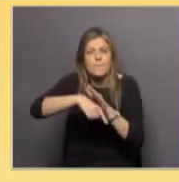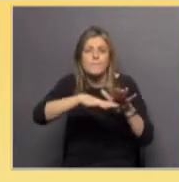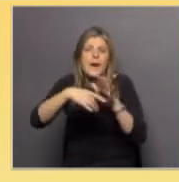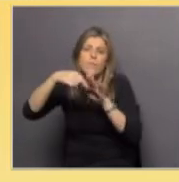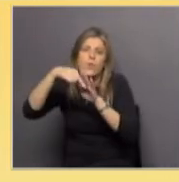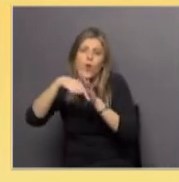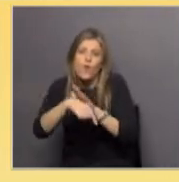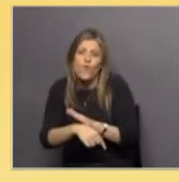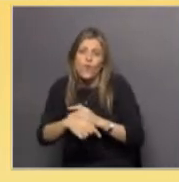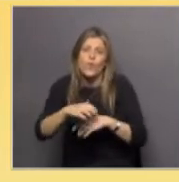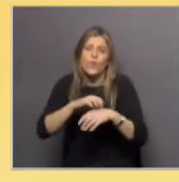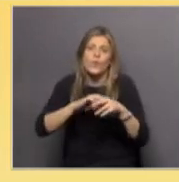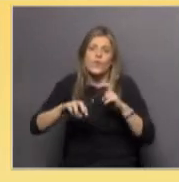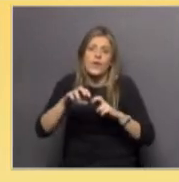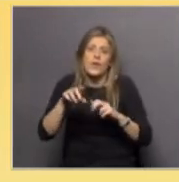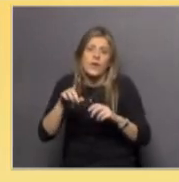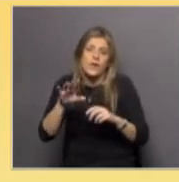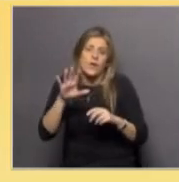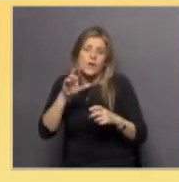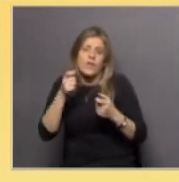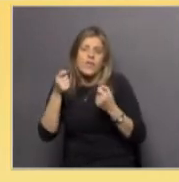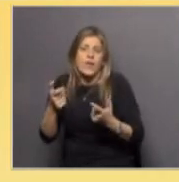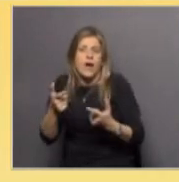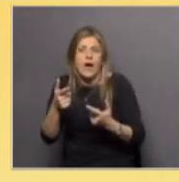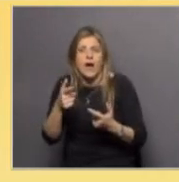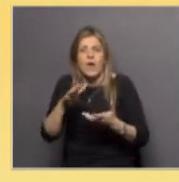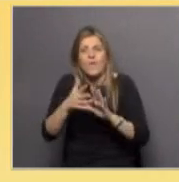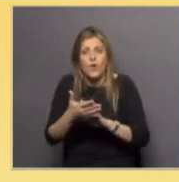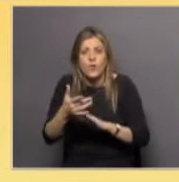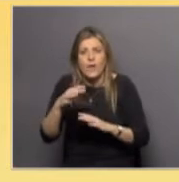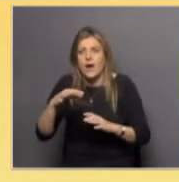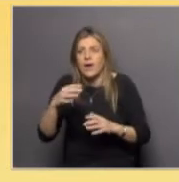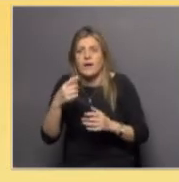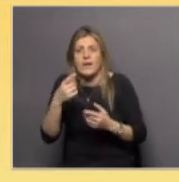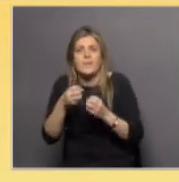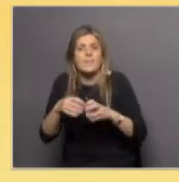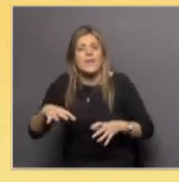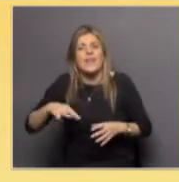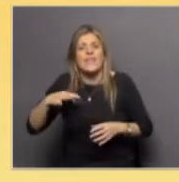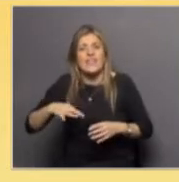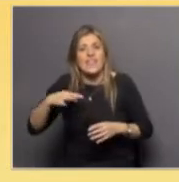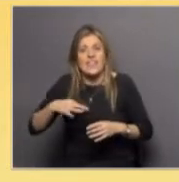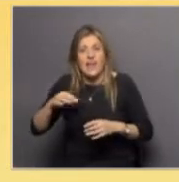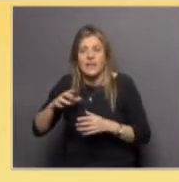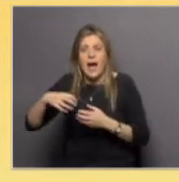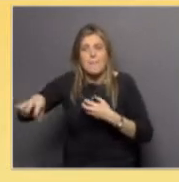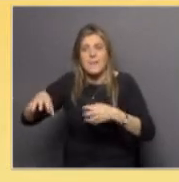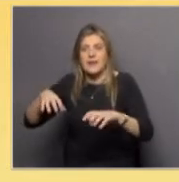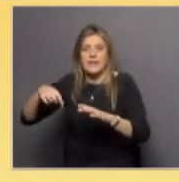reductores y considerados oasis de la vida respecto a las profundidades